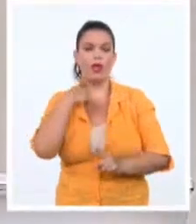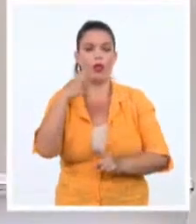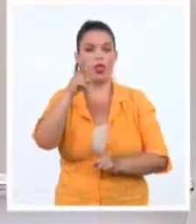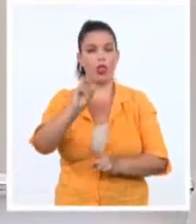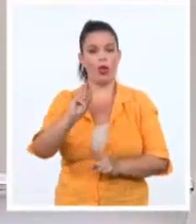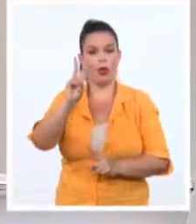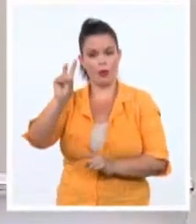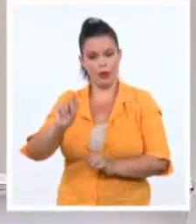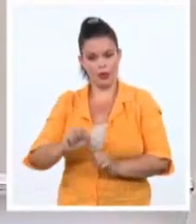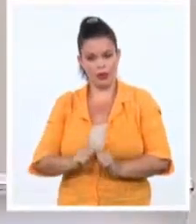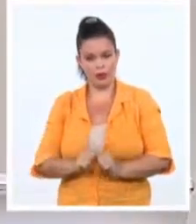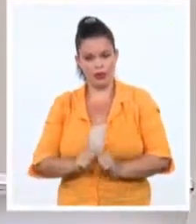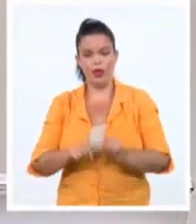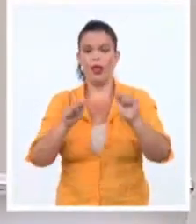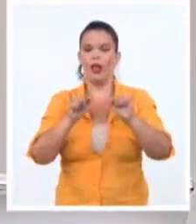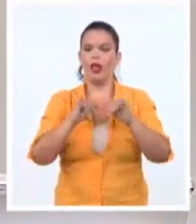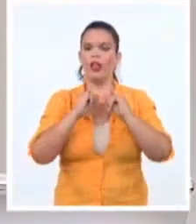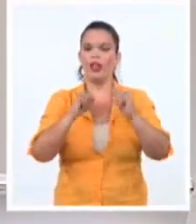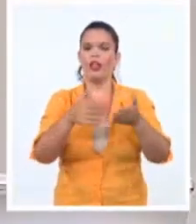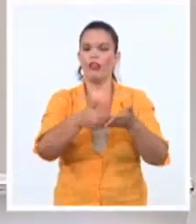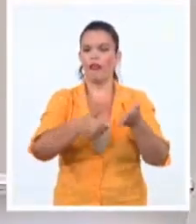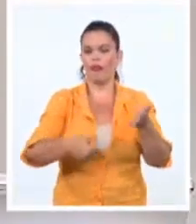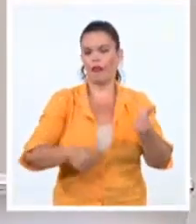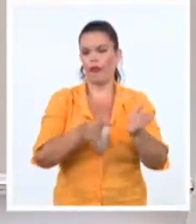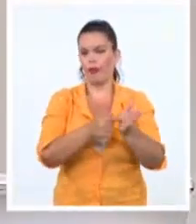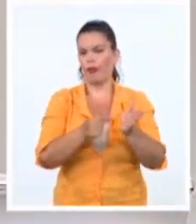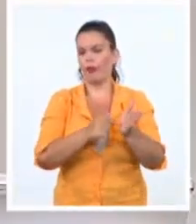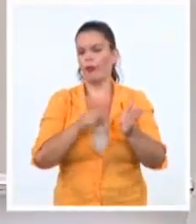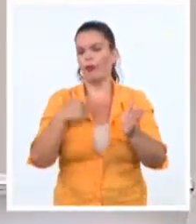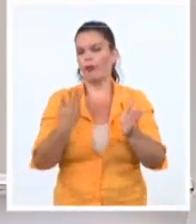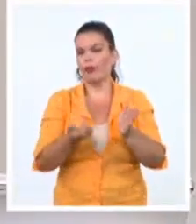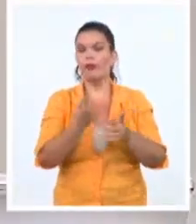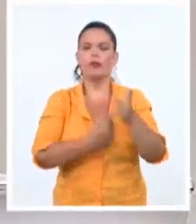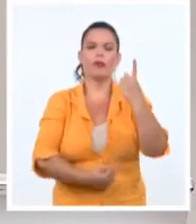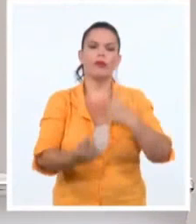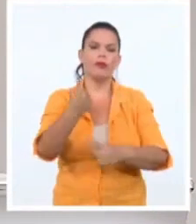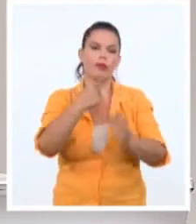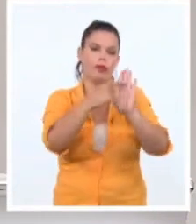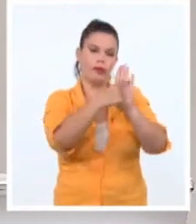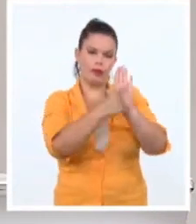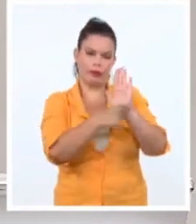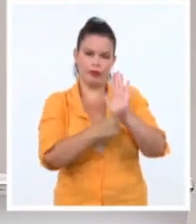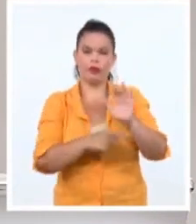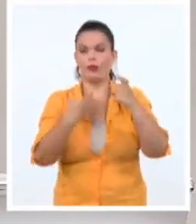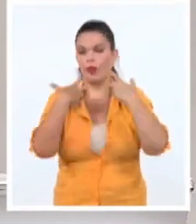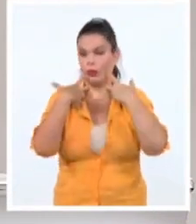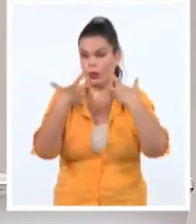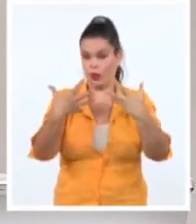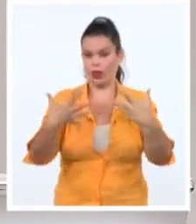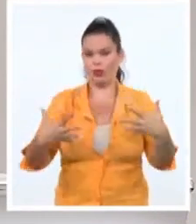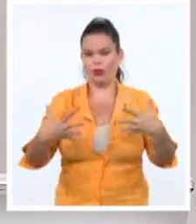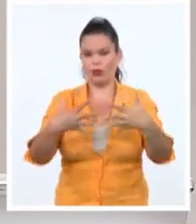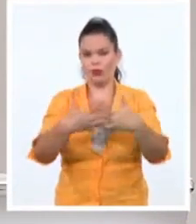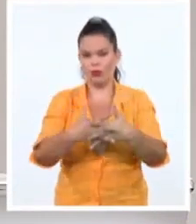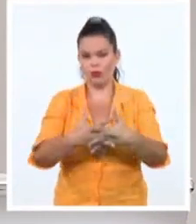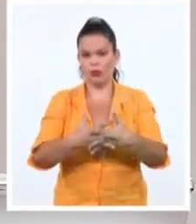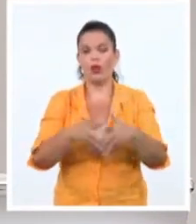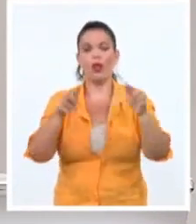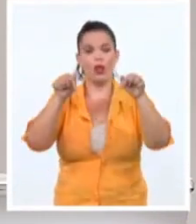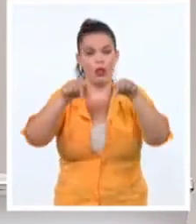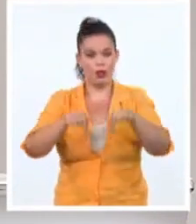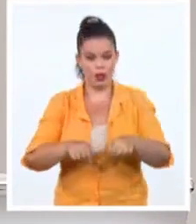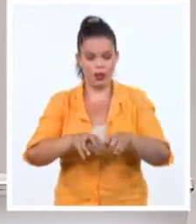a este informe, porque algunos de sus elementos pueden ser de interés para las acciones que